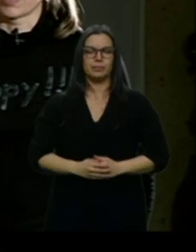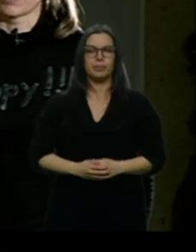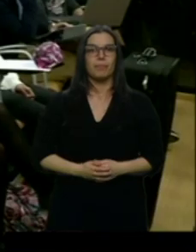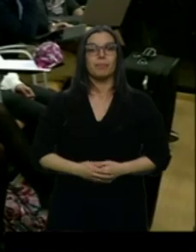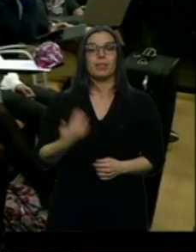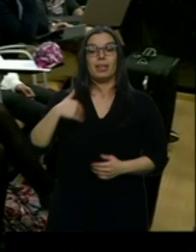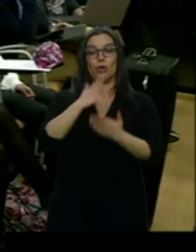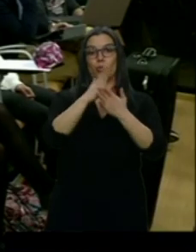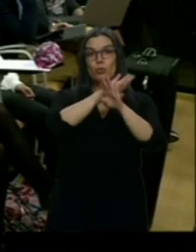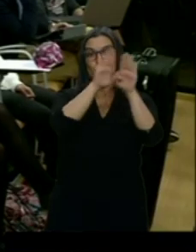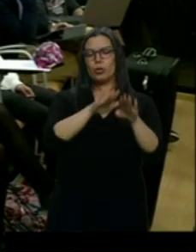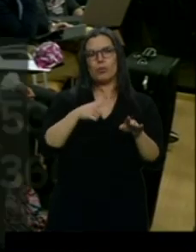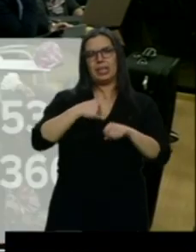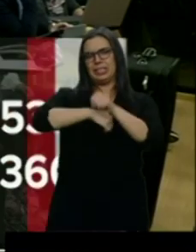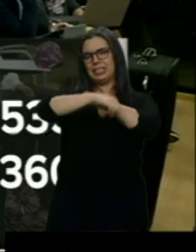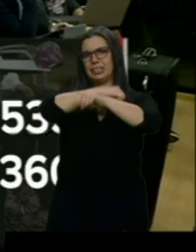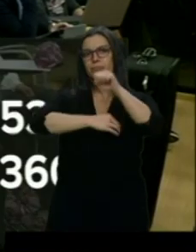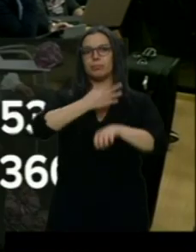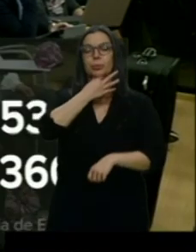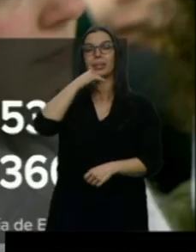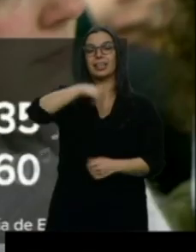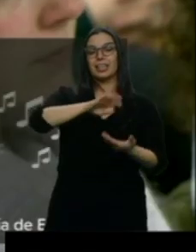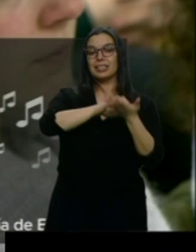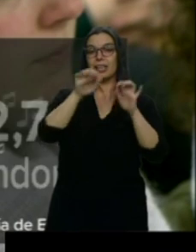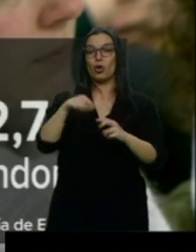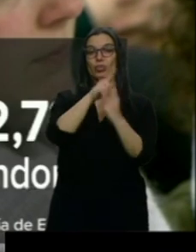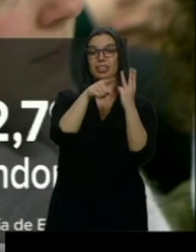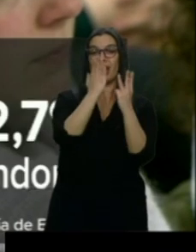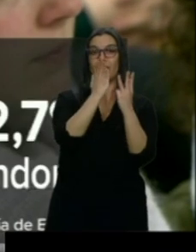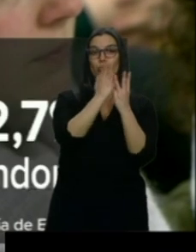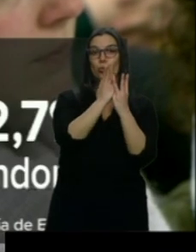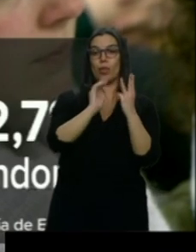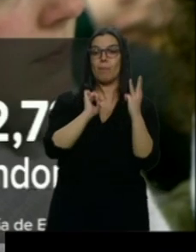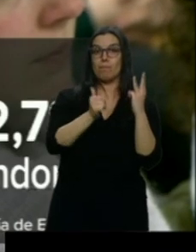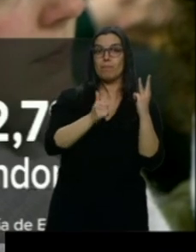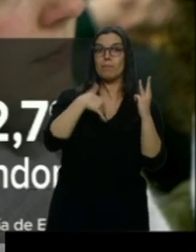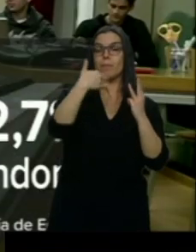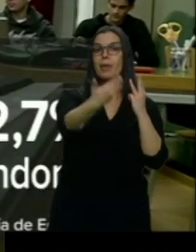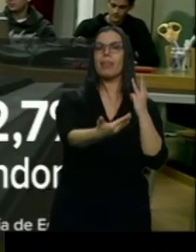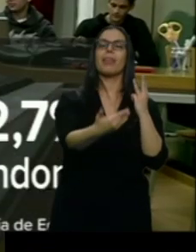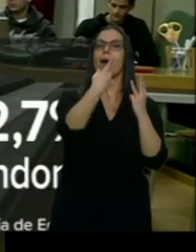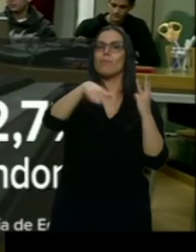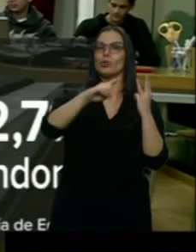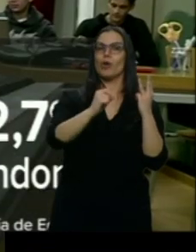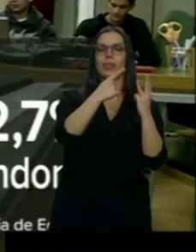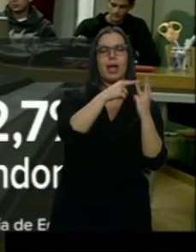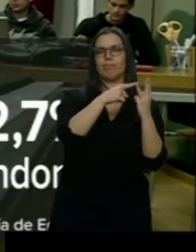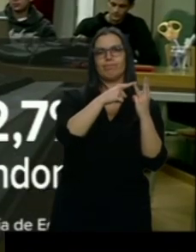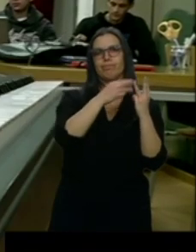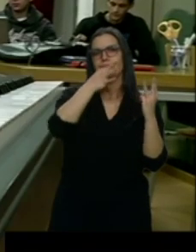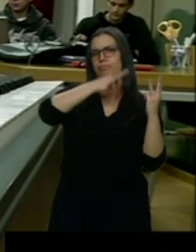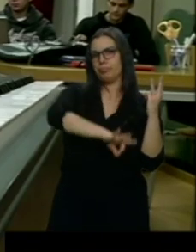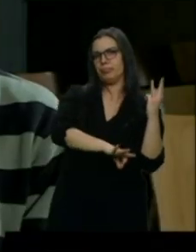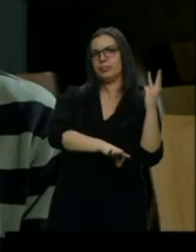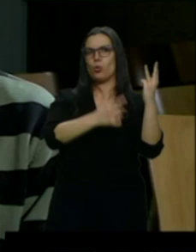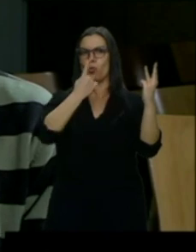sobrecarga de trabajo. En Castilla y León, uno de cada tres alumnos que comienza enseñanzas profesionales de música no las termina y todos coinciden en la causa